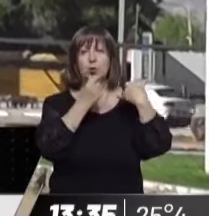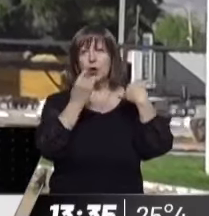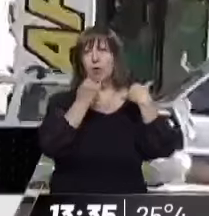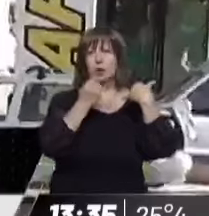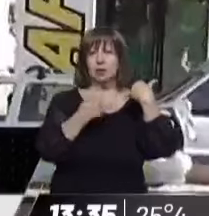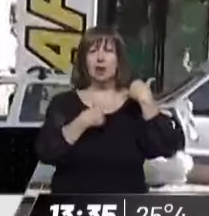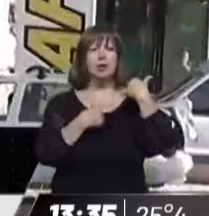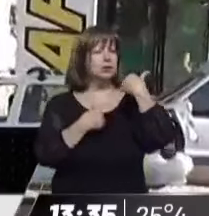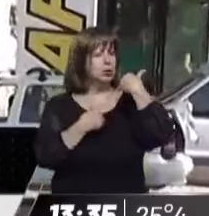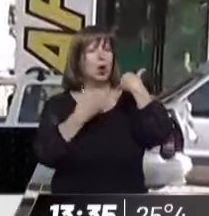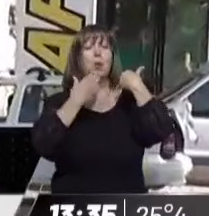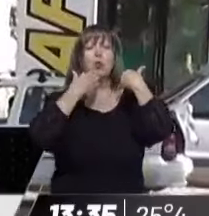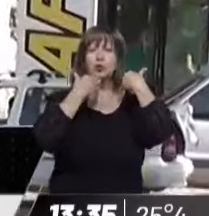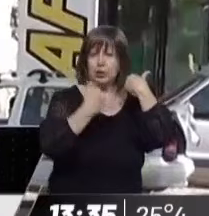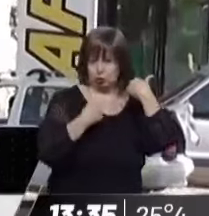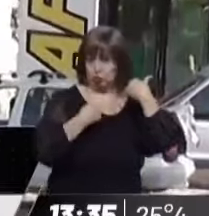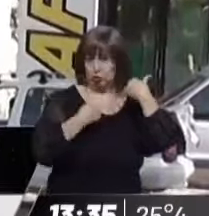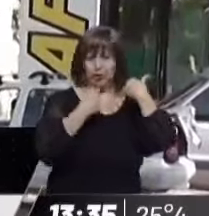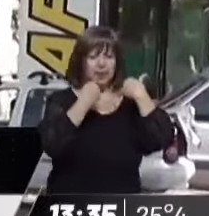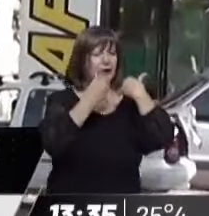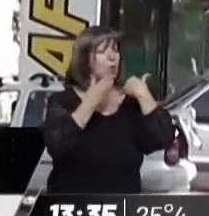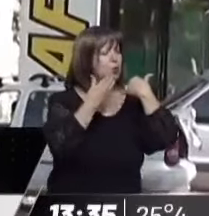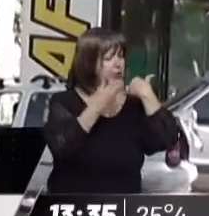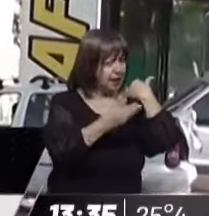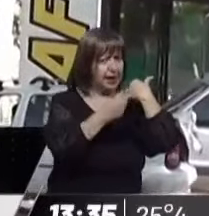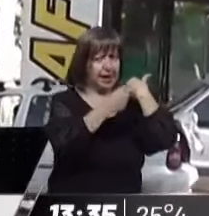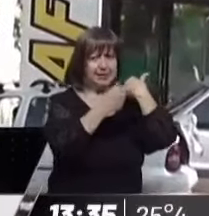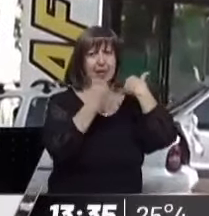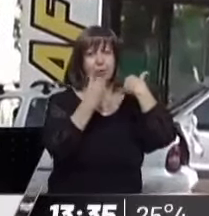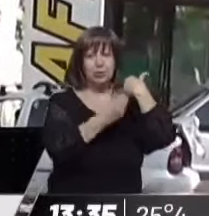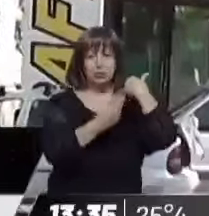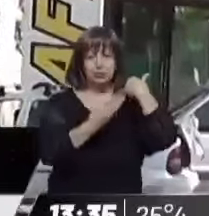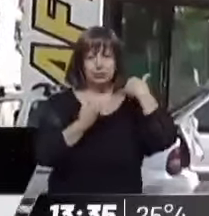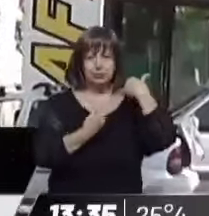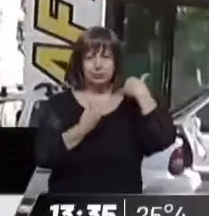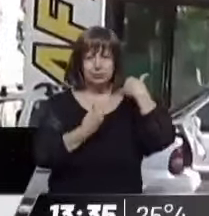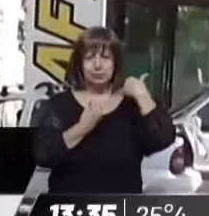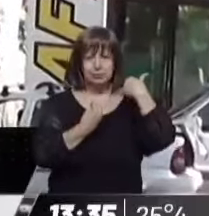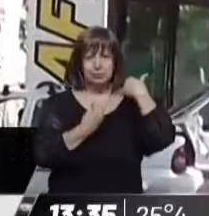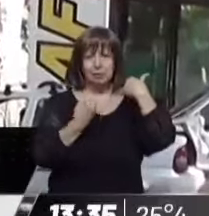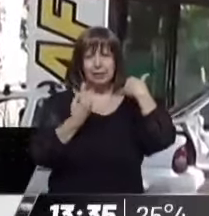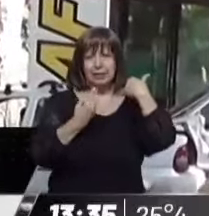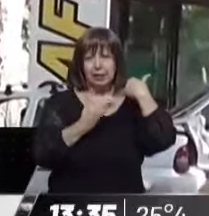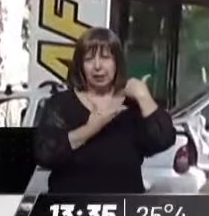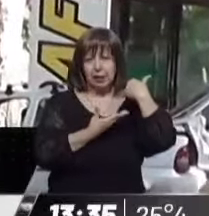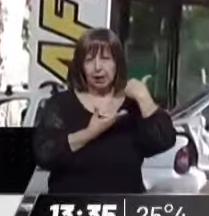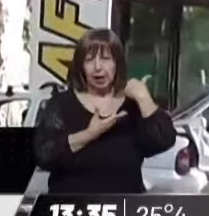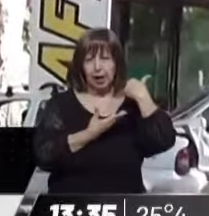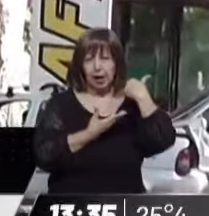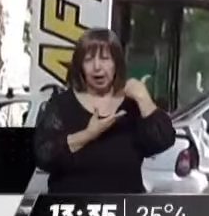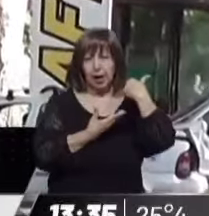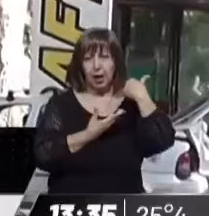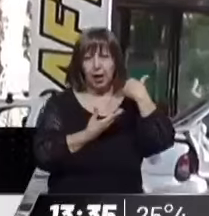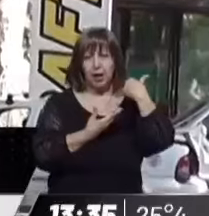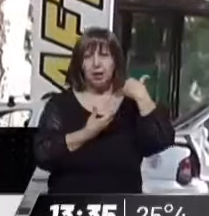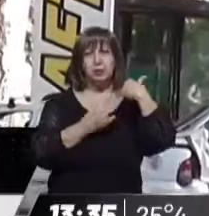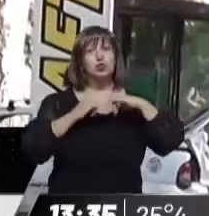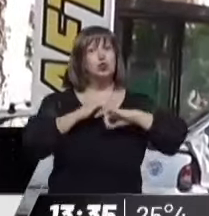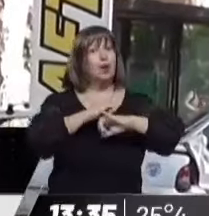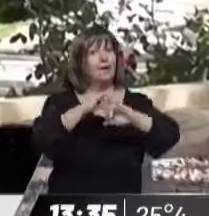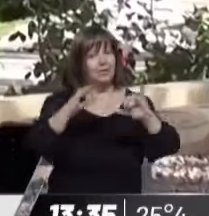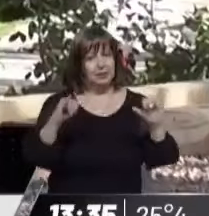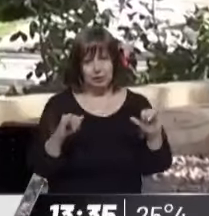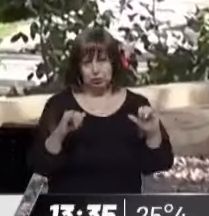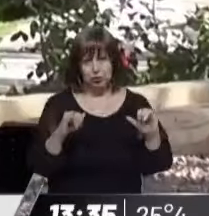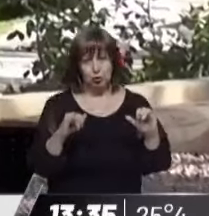a usted. Bueno, bueno, muy agradecido y efectivamente no mandé nada, pero bueno, me gustaría alertarlo porque hay mucha gente que